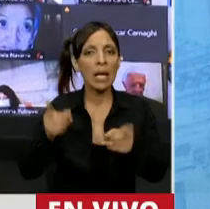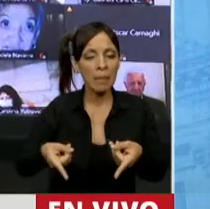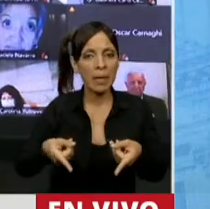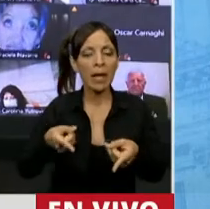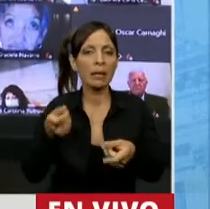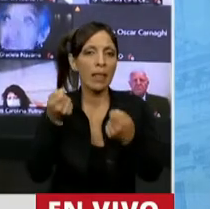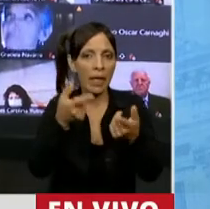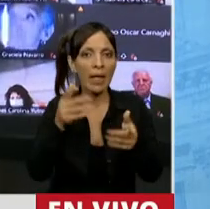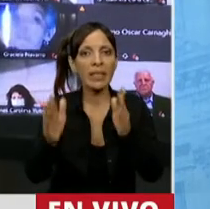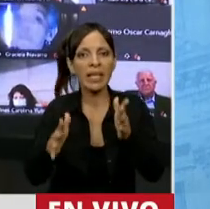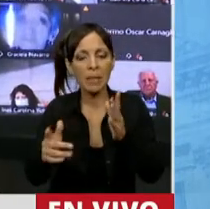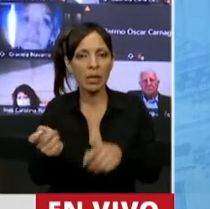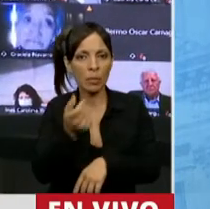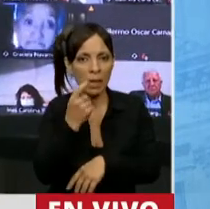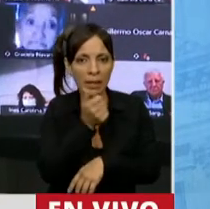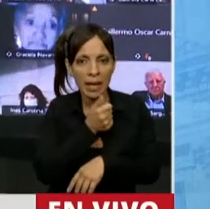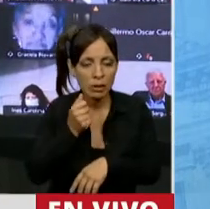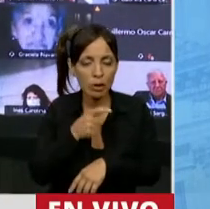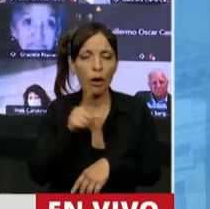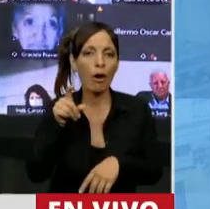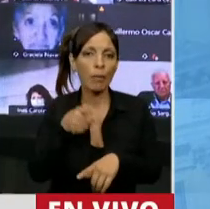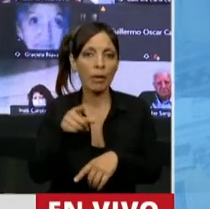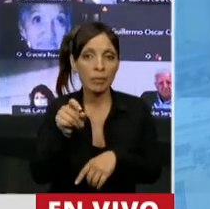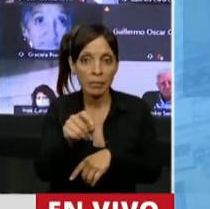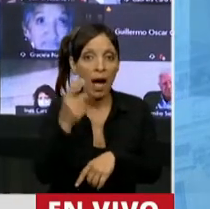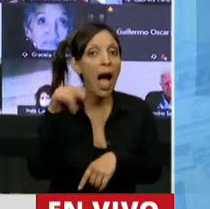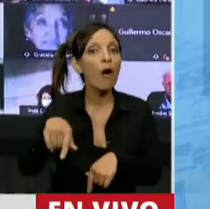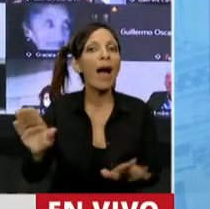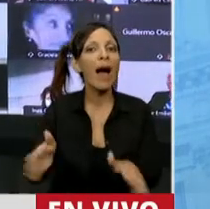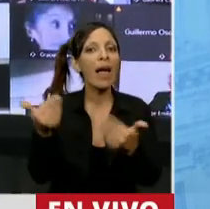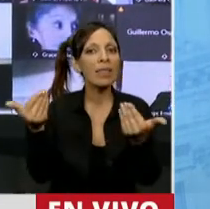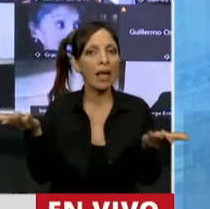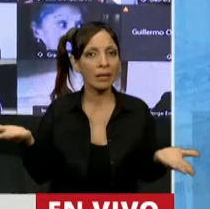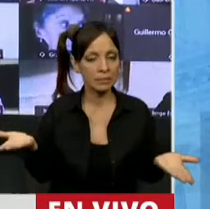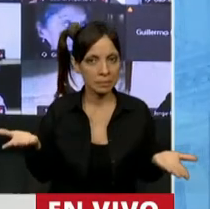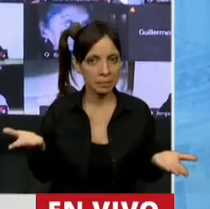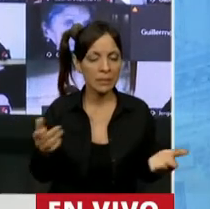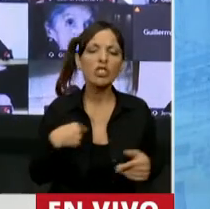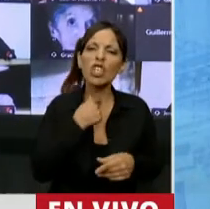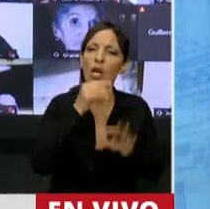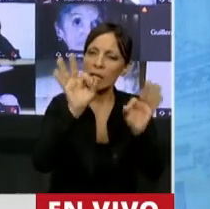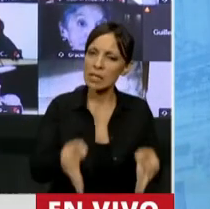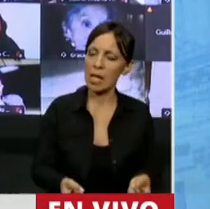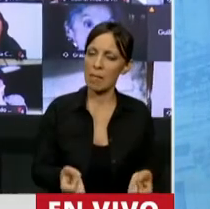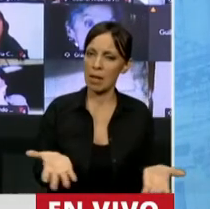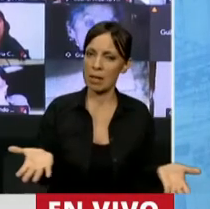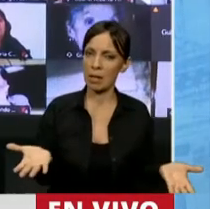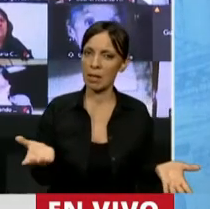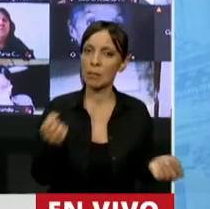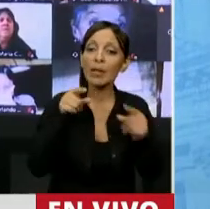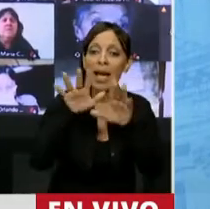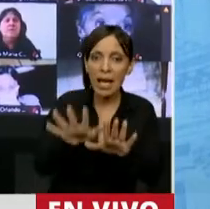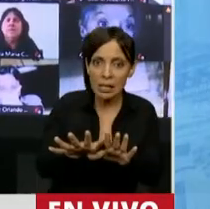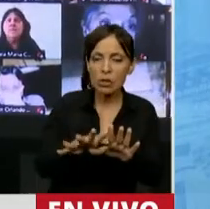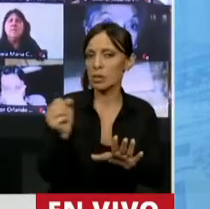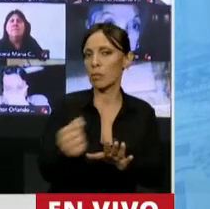oncológica que se le había indicado, ha sido dada de alta, señor presidente. Quiero que se conozca esto porque es lo que se